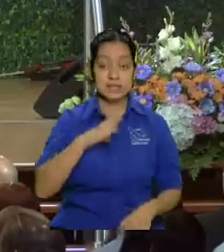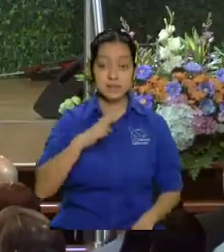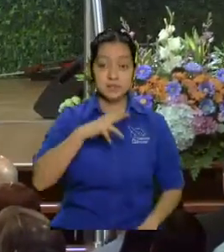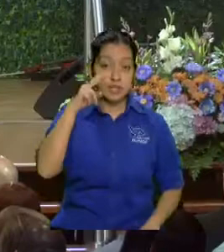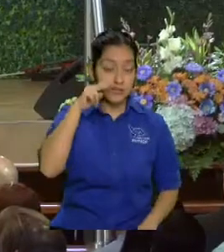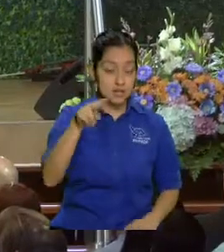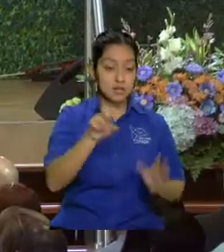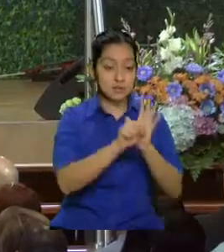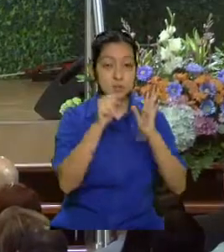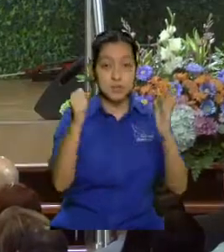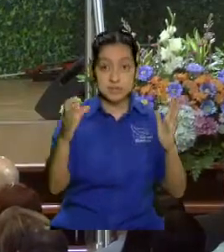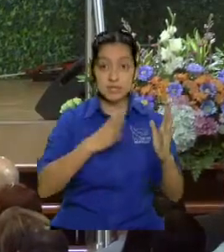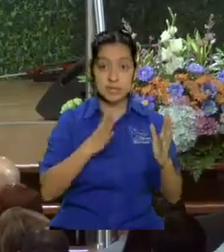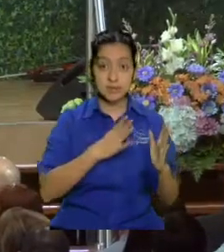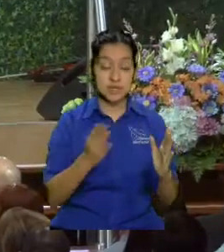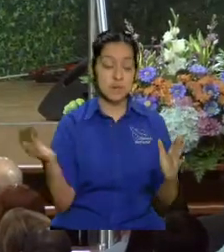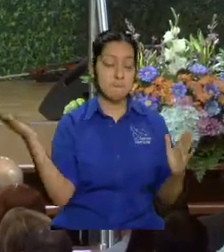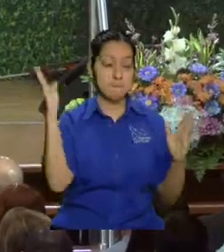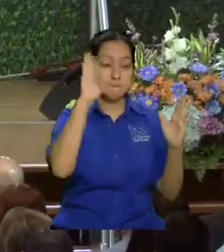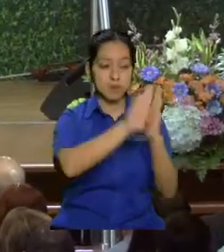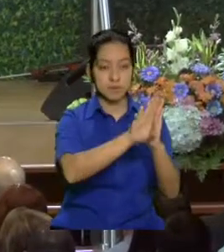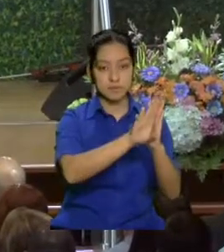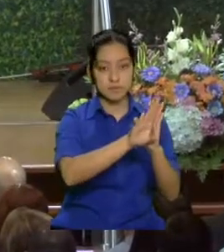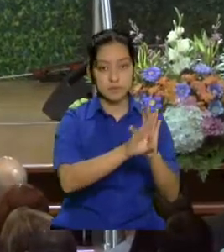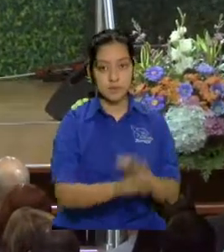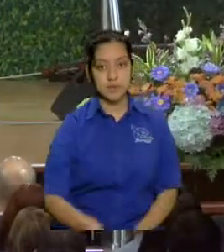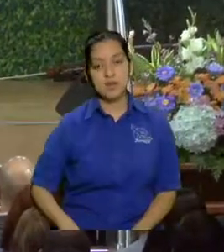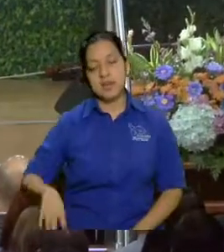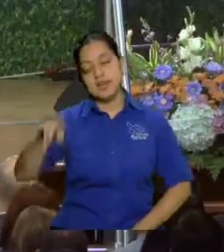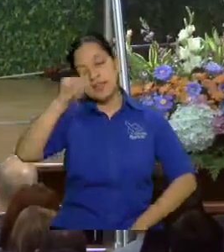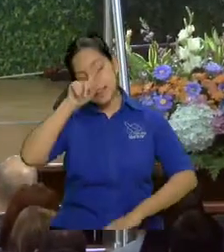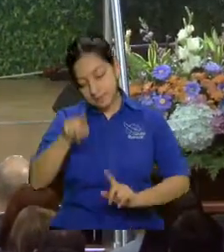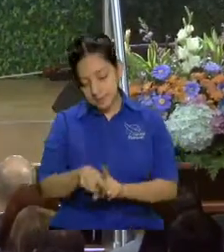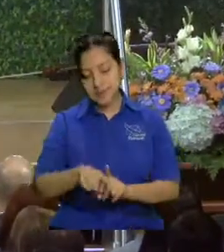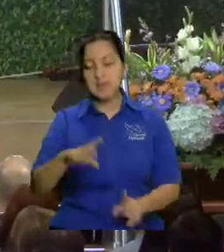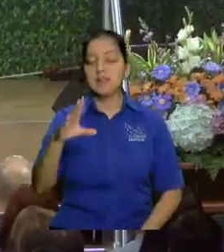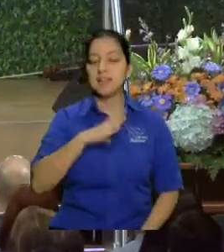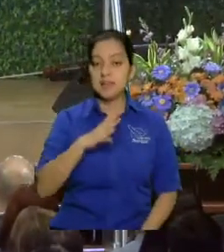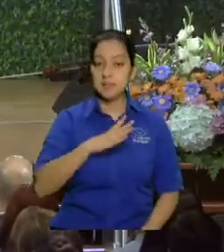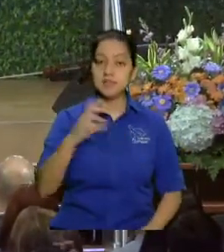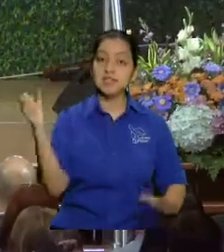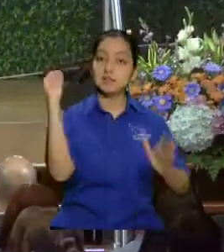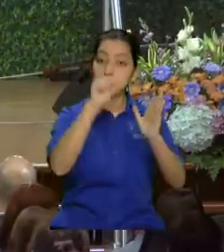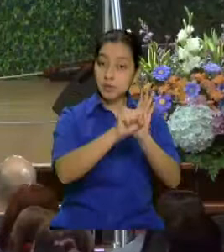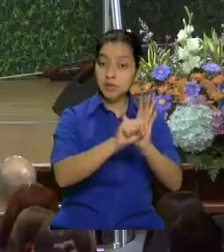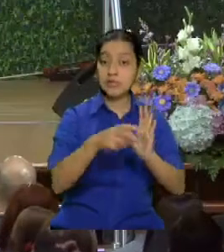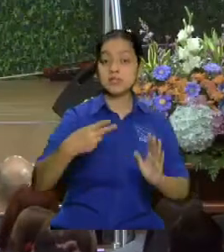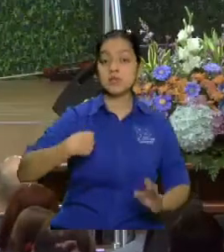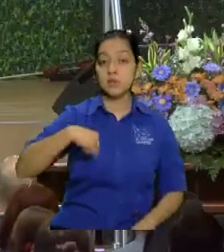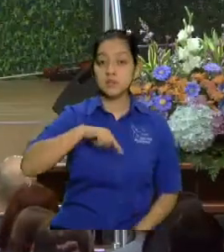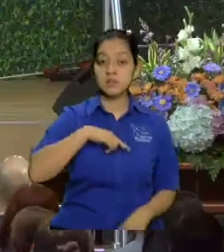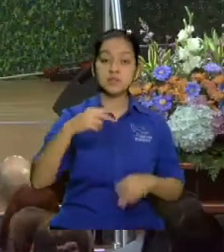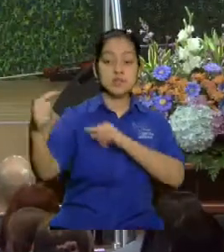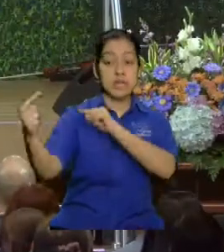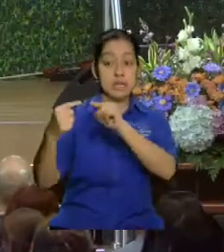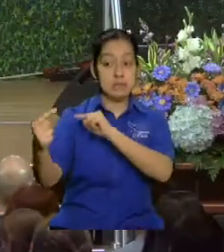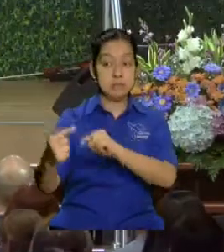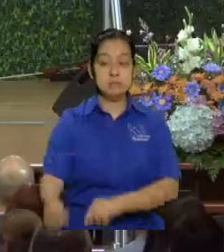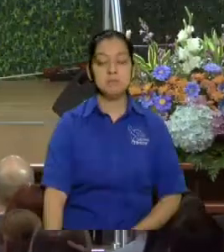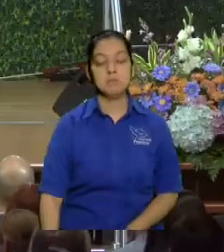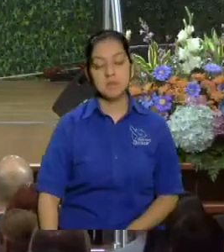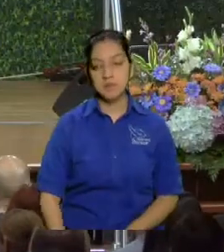por último están las puertas de nuestros enemigos en este recuadro que tengo acá que vemos aquí Génesis 22.17 24